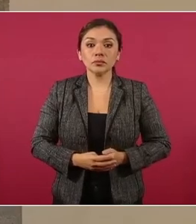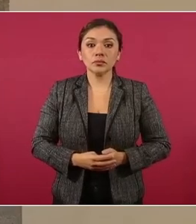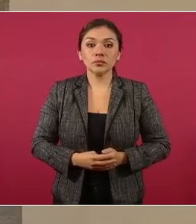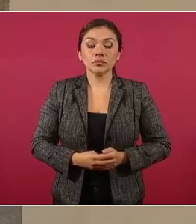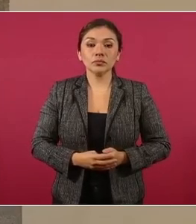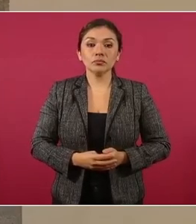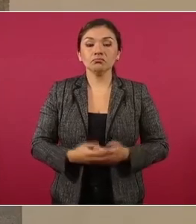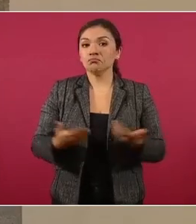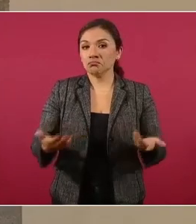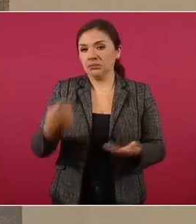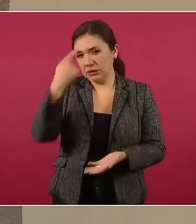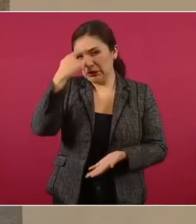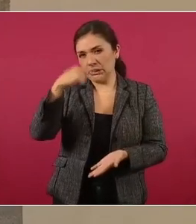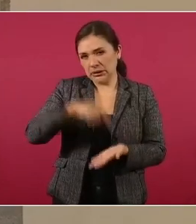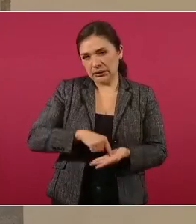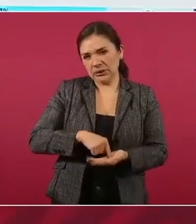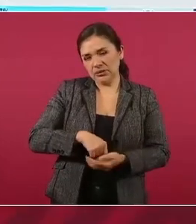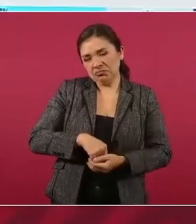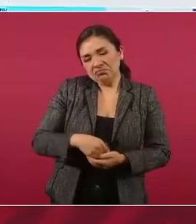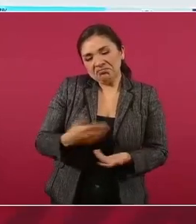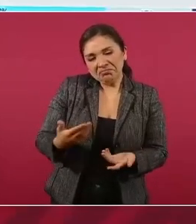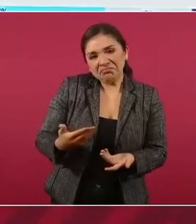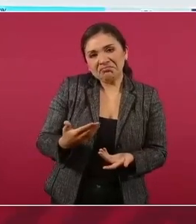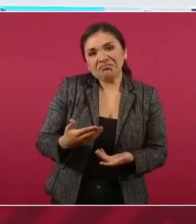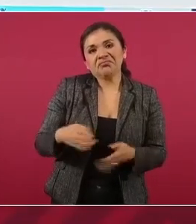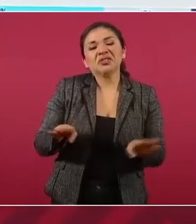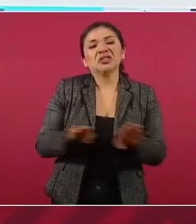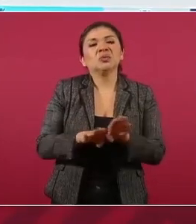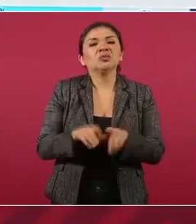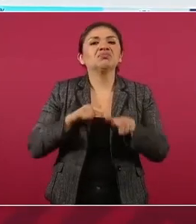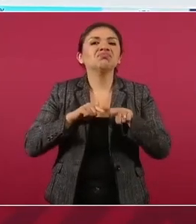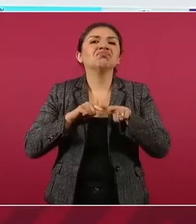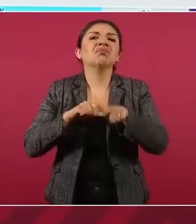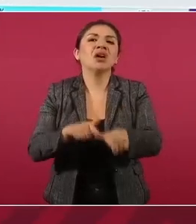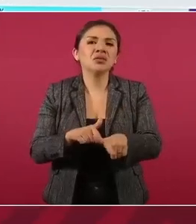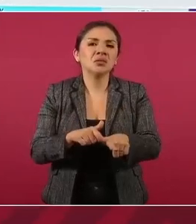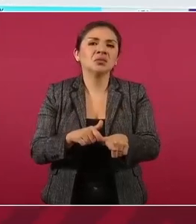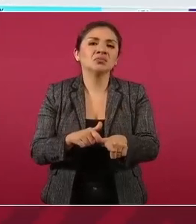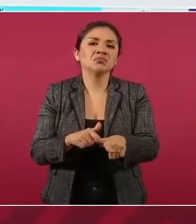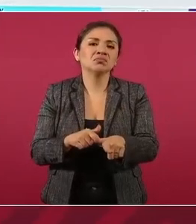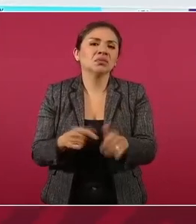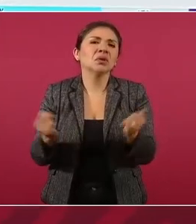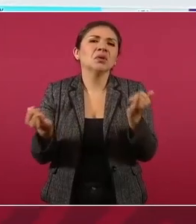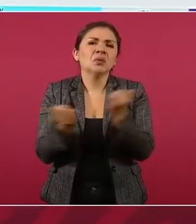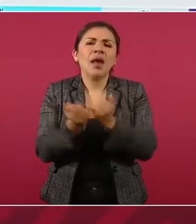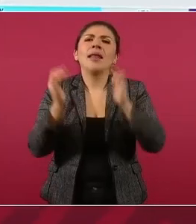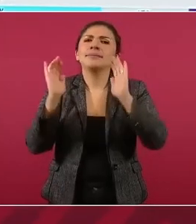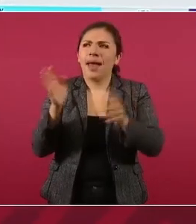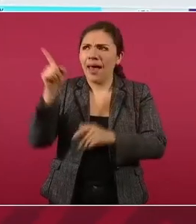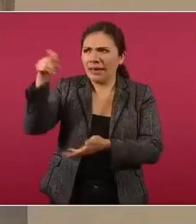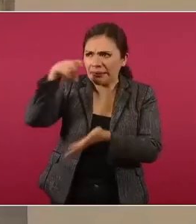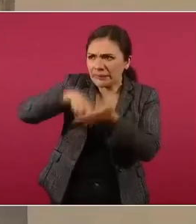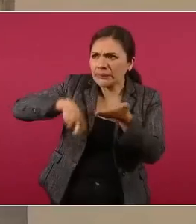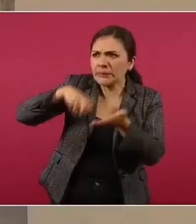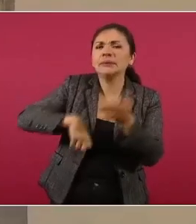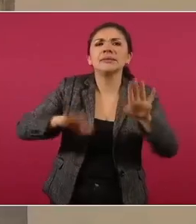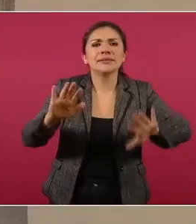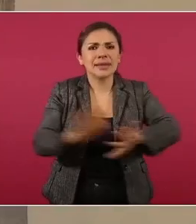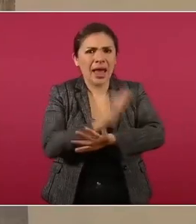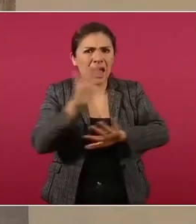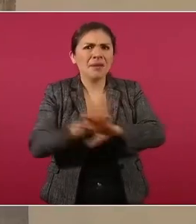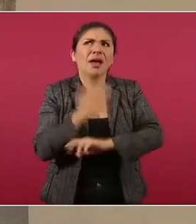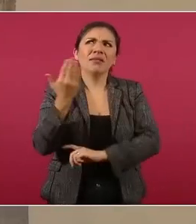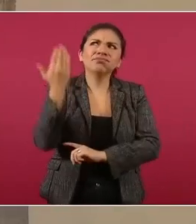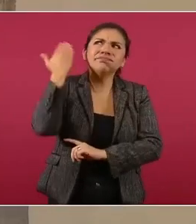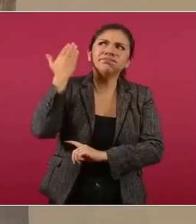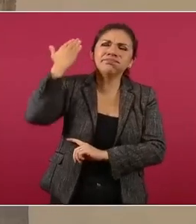Yo creo que le dieron continuidad a pesar de los cambios que hubieron en los últimos